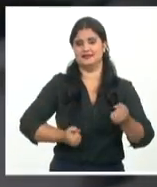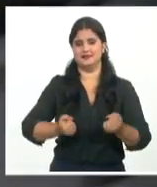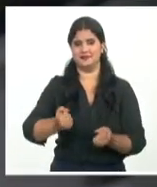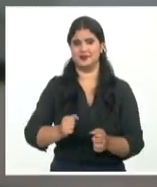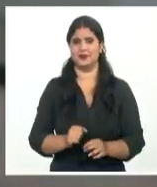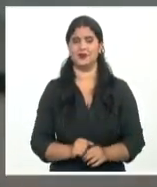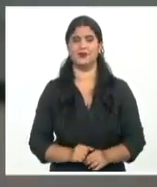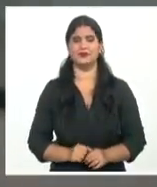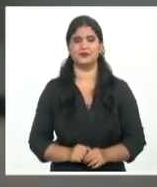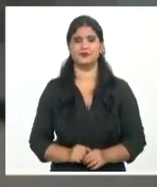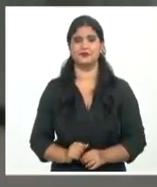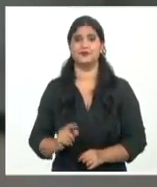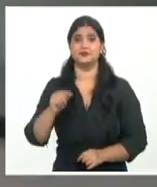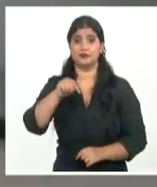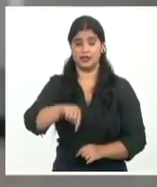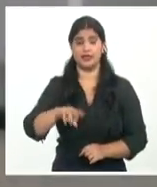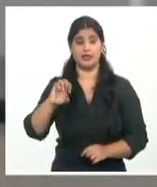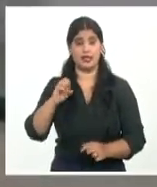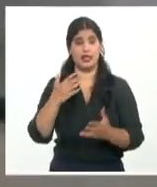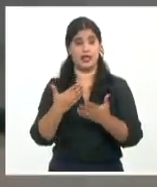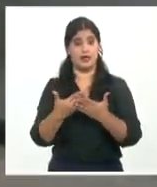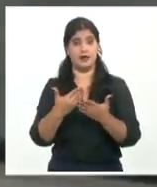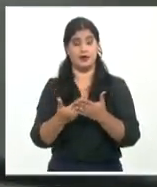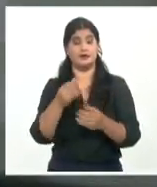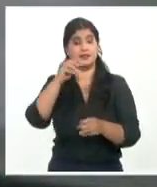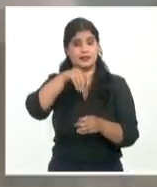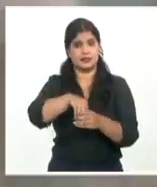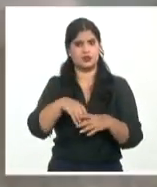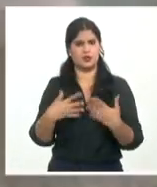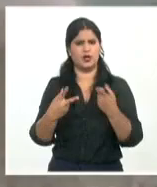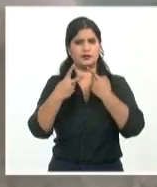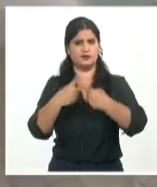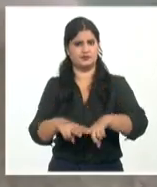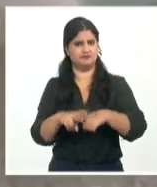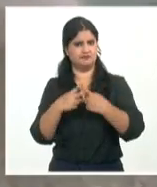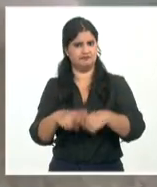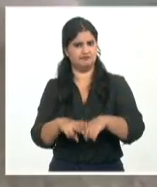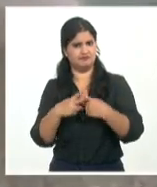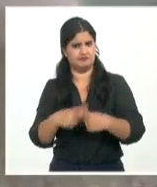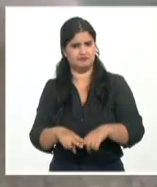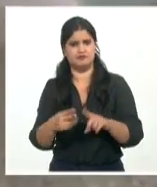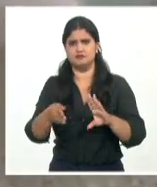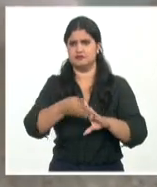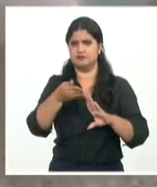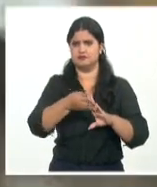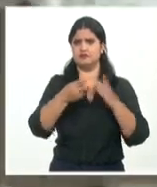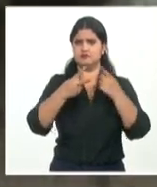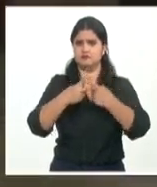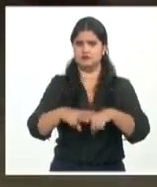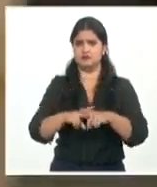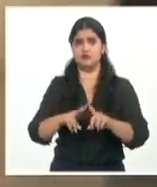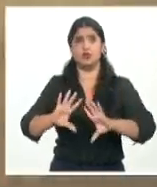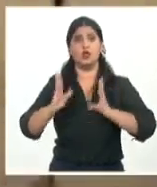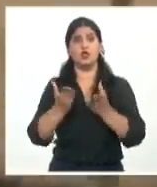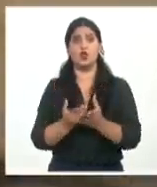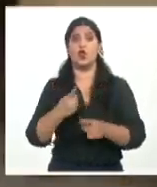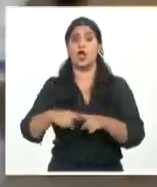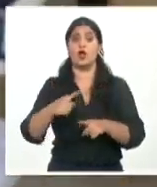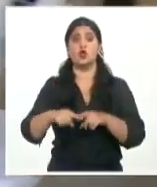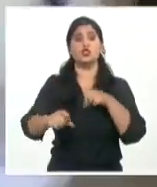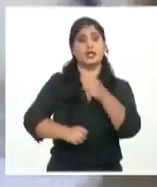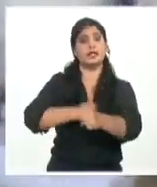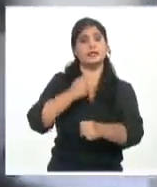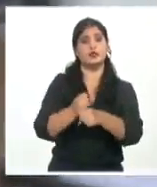Esta empresa garantiza el aseguramiento material, transportación y almacenaje de los recursos que demanda el